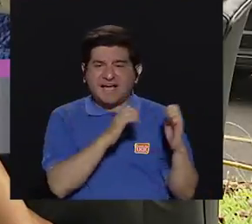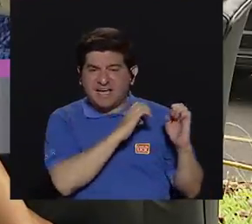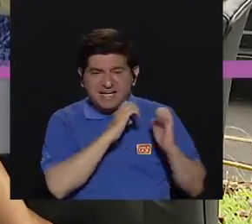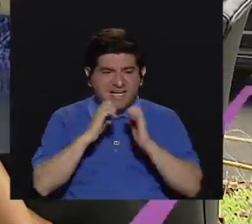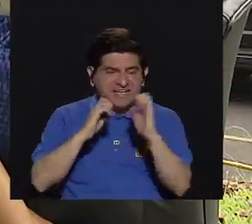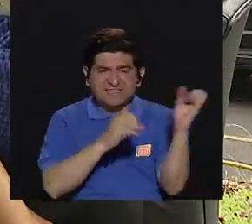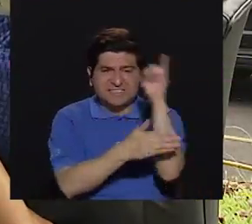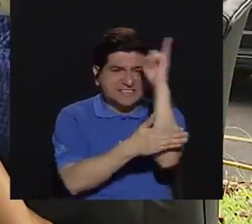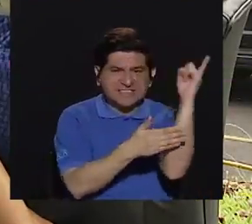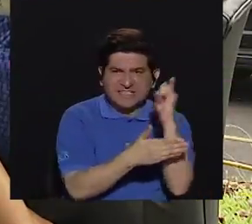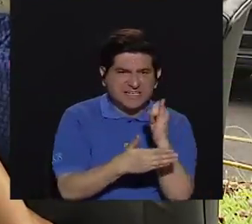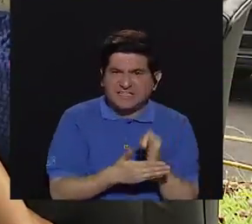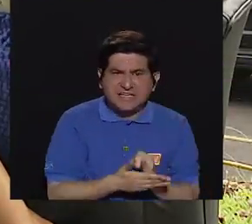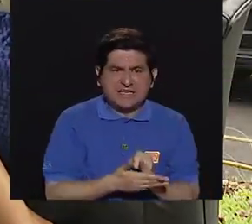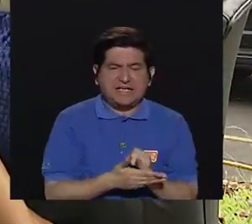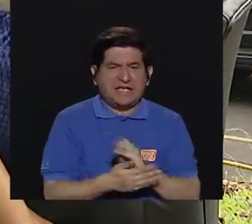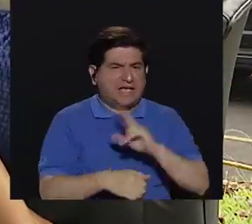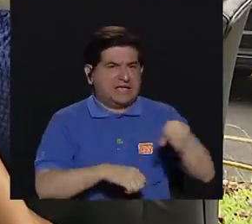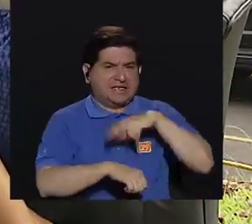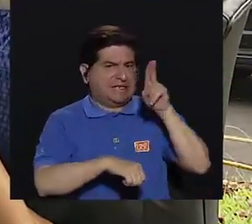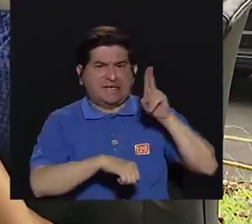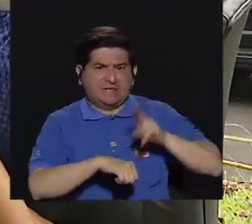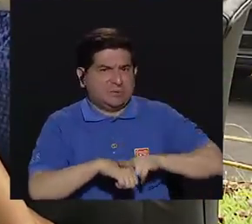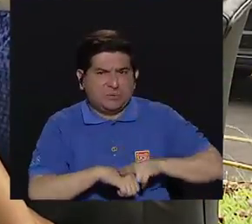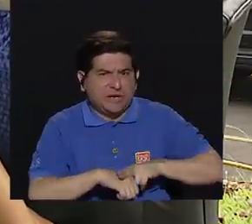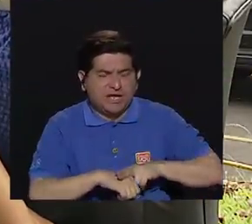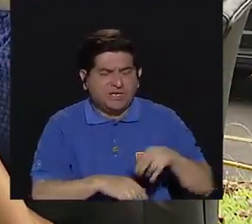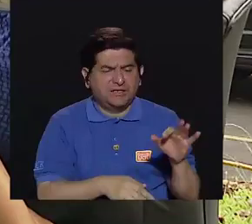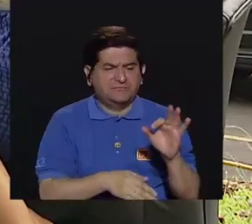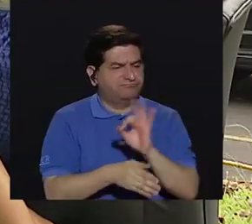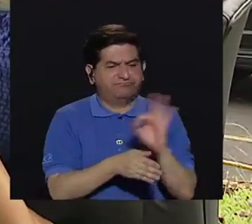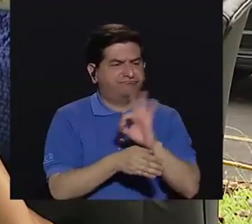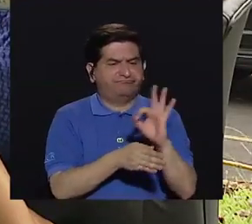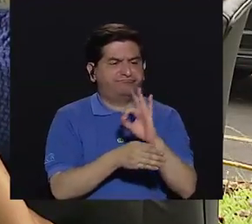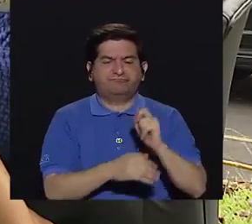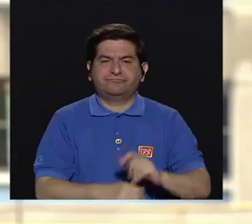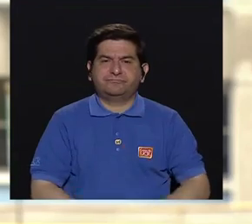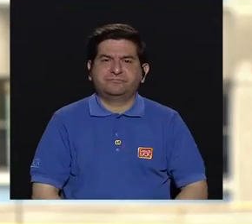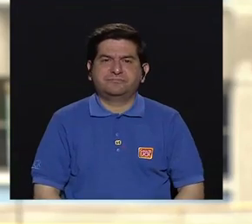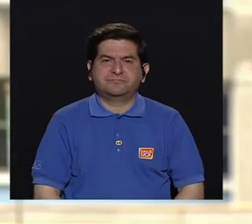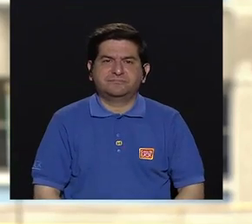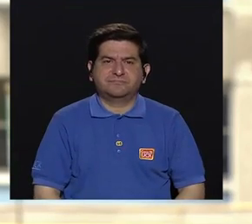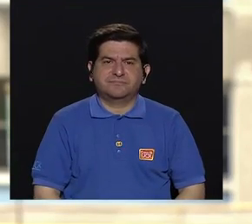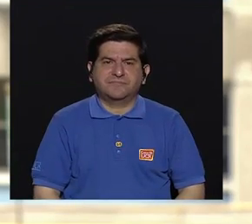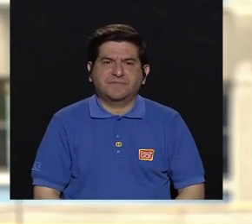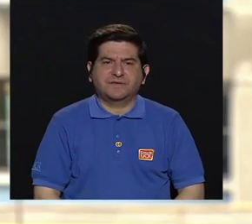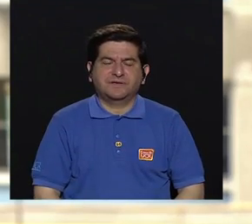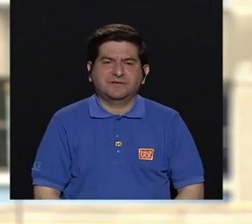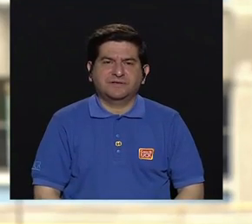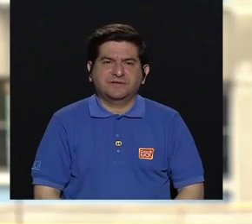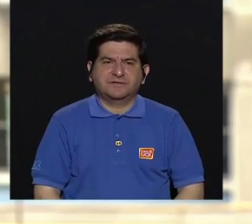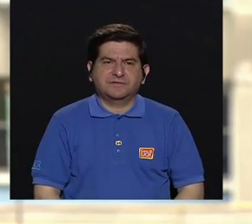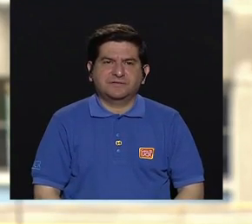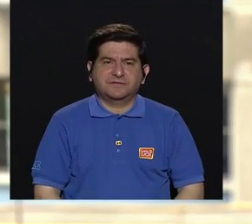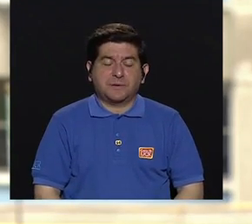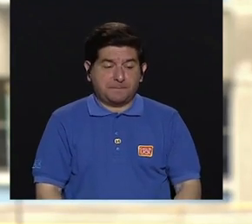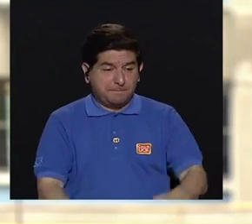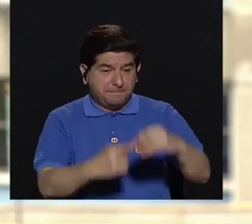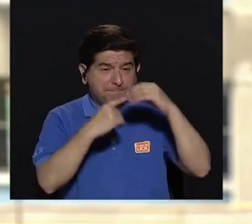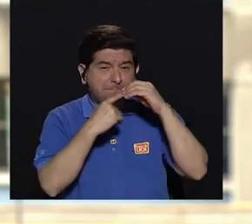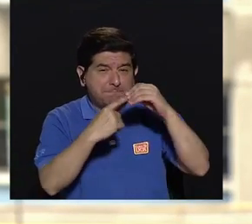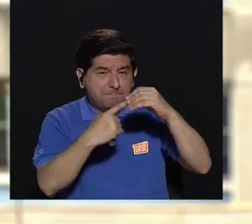las estrategias de diseño naturales, pues, no funcionan. Y es